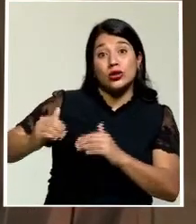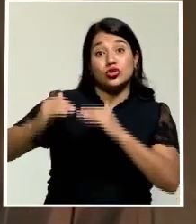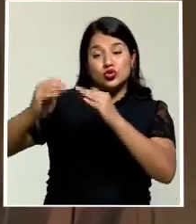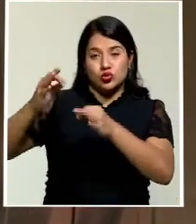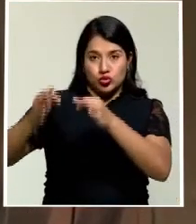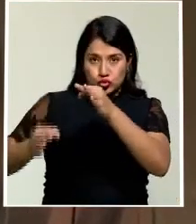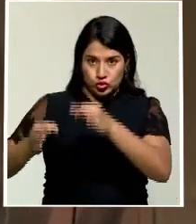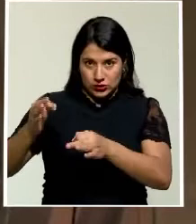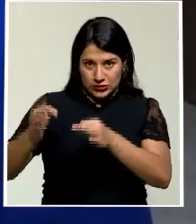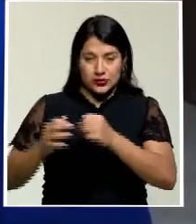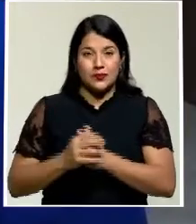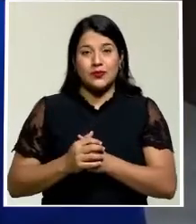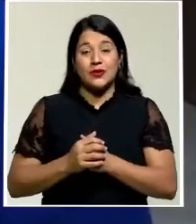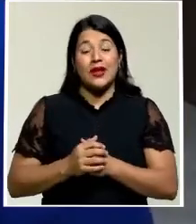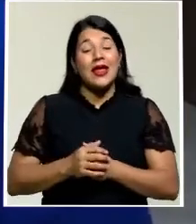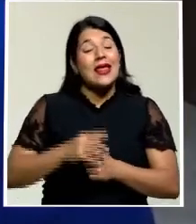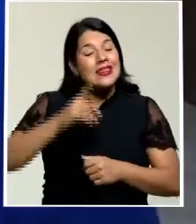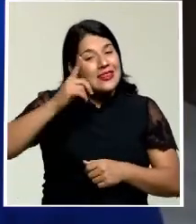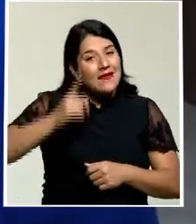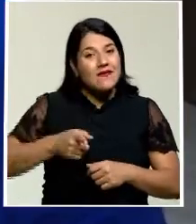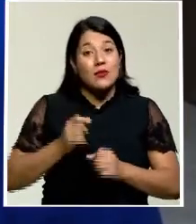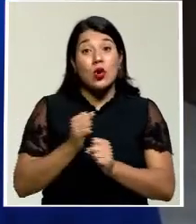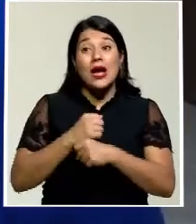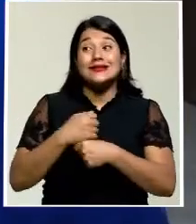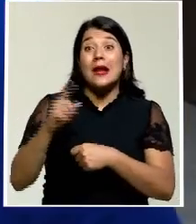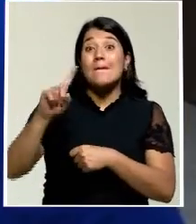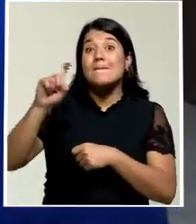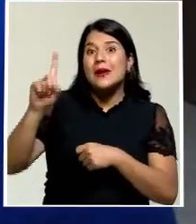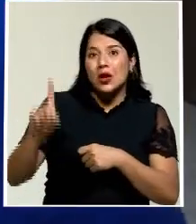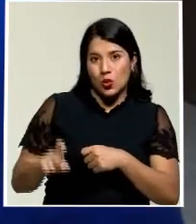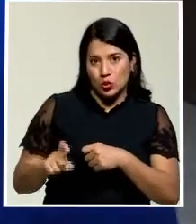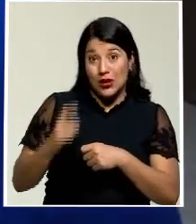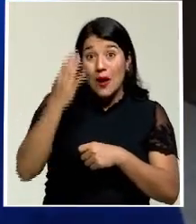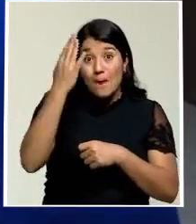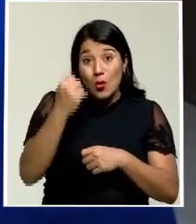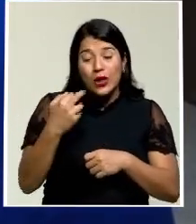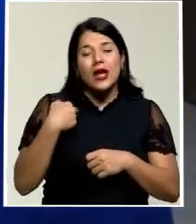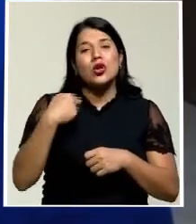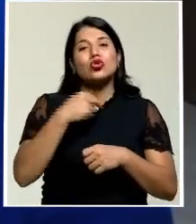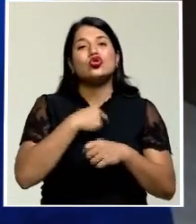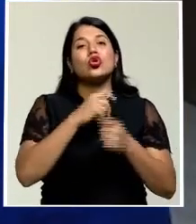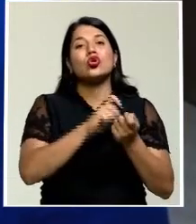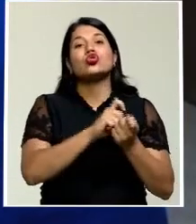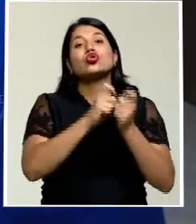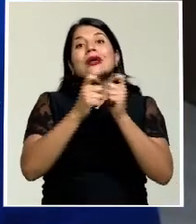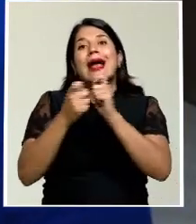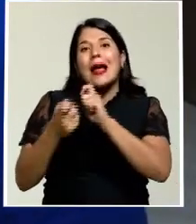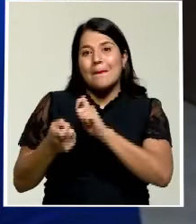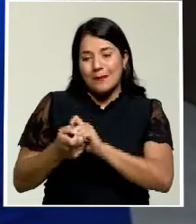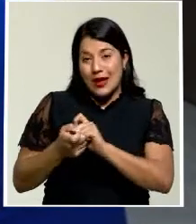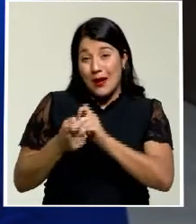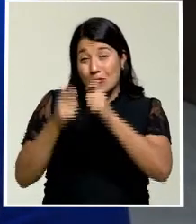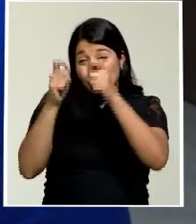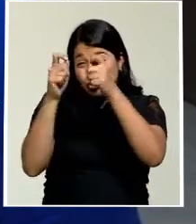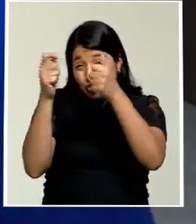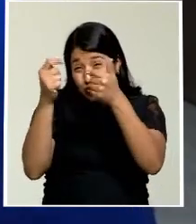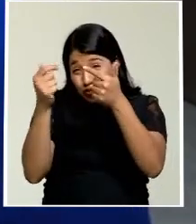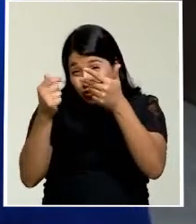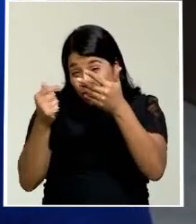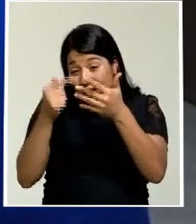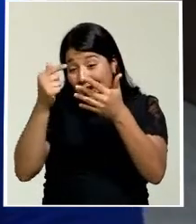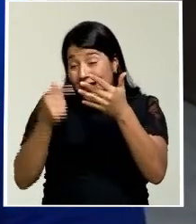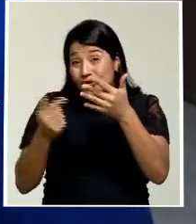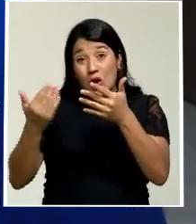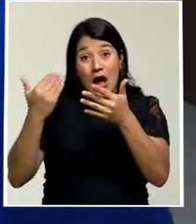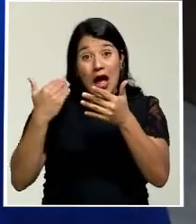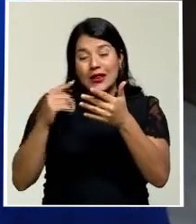tiene que haber una consulta obligada porque va haber una modificación de conformidad con las inconstitucionalidades que hay que eliminar del texto